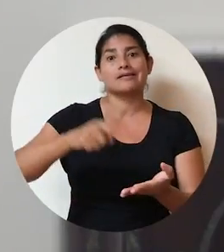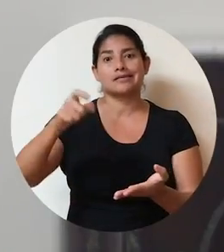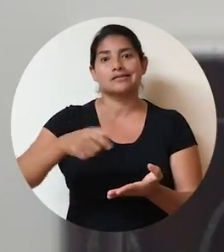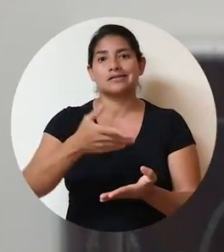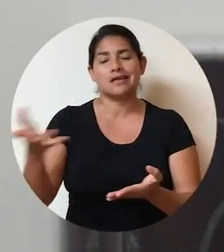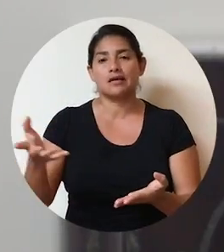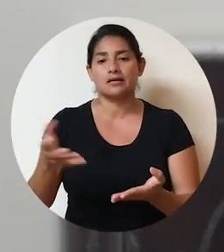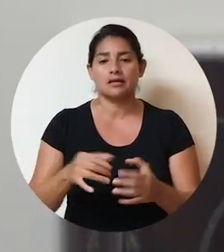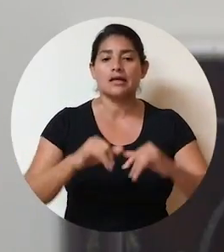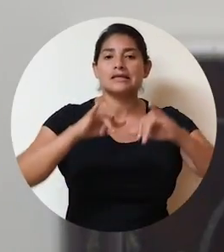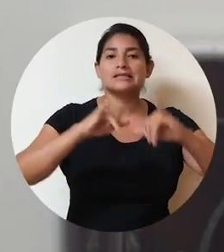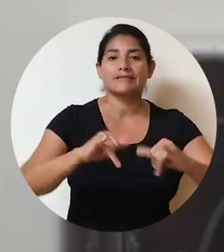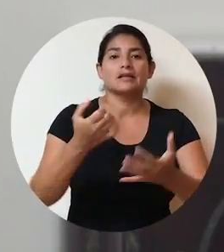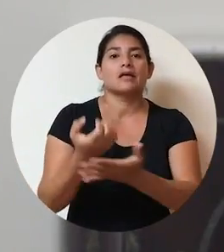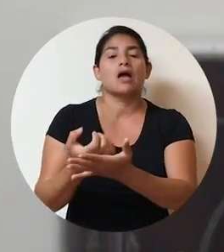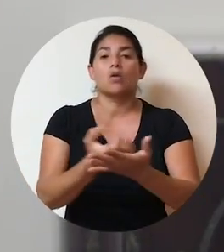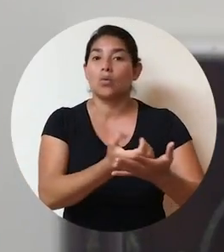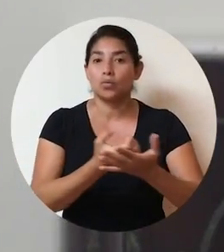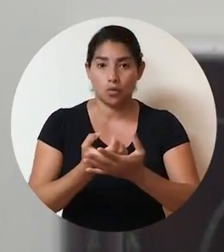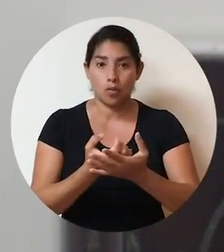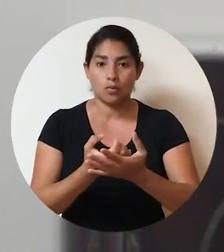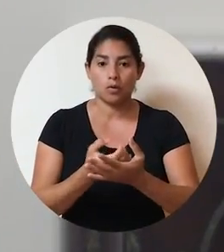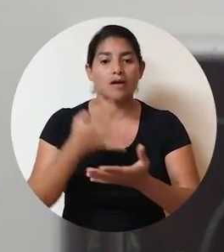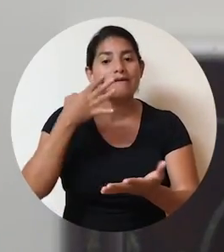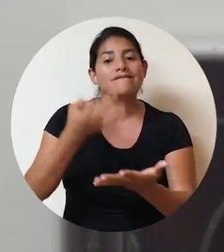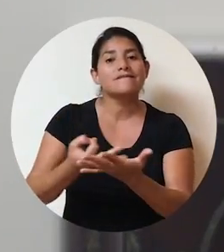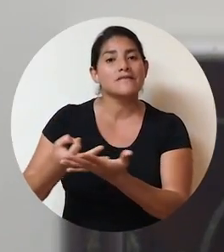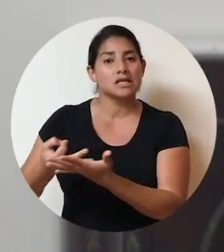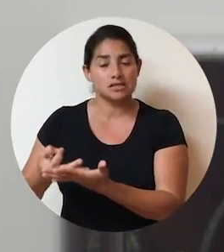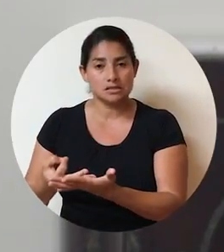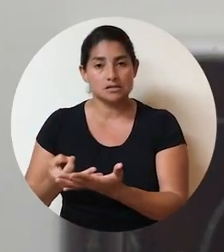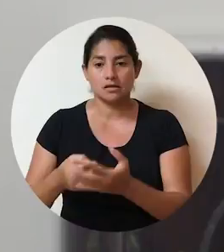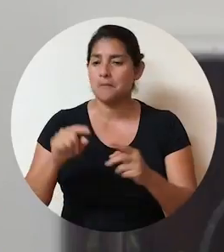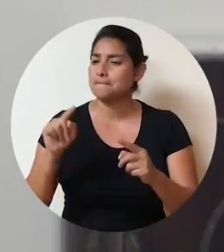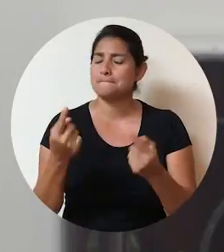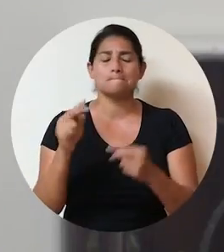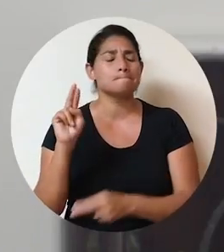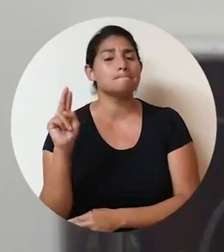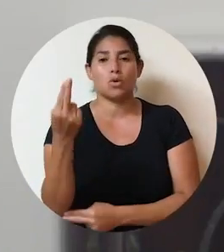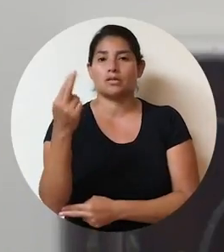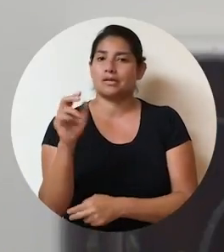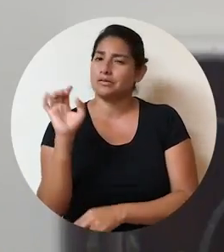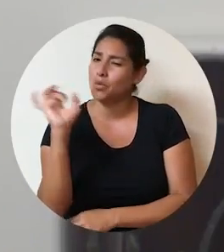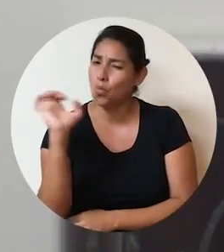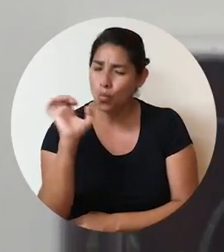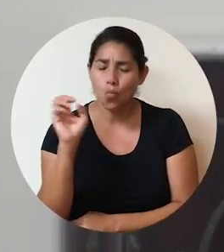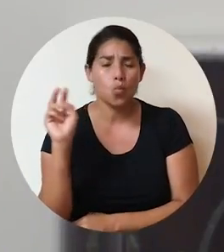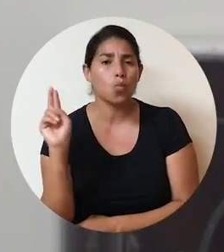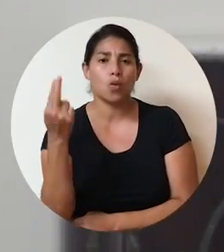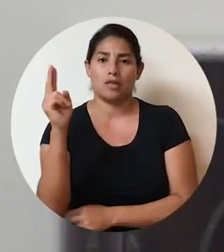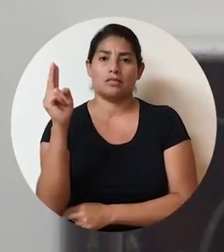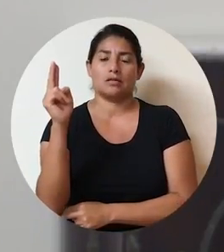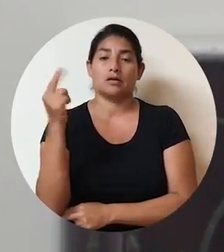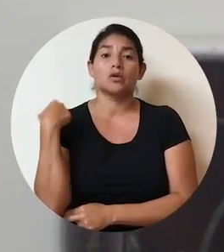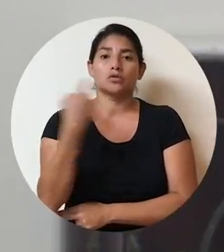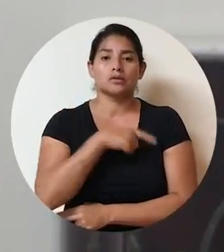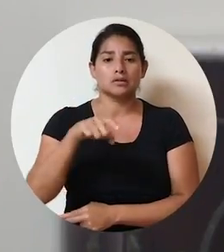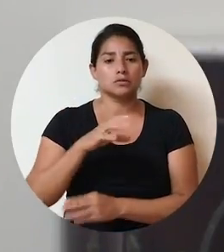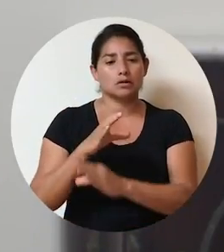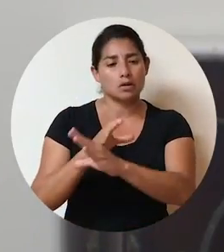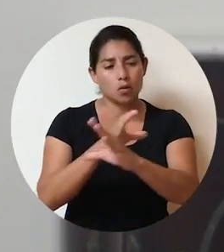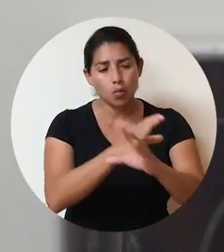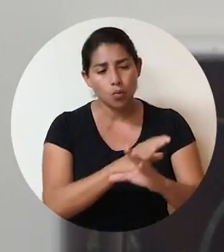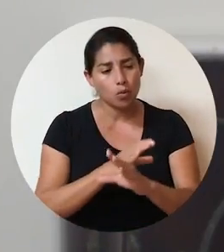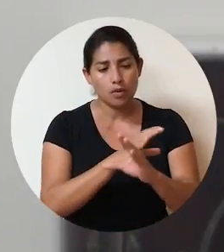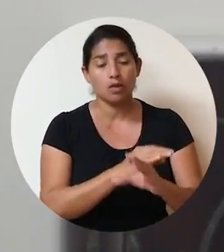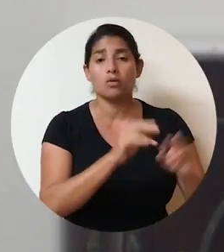necesidad de la estabilidad económica y fiscal como prioridad inmediata. Necesitamos